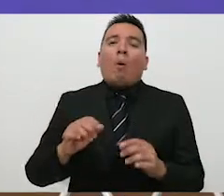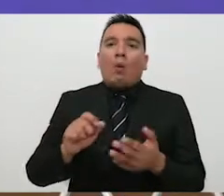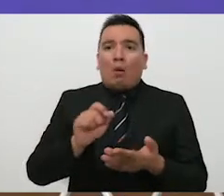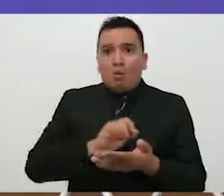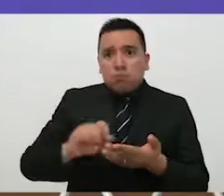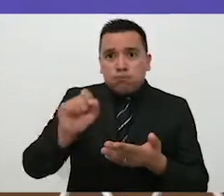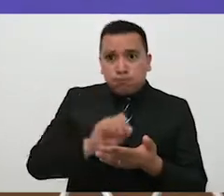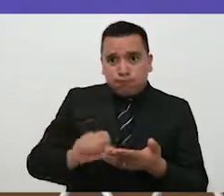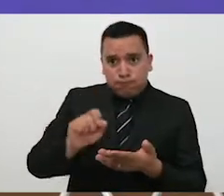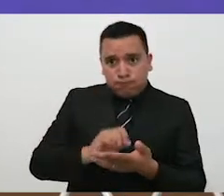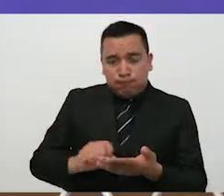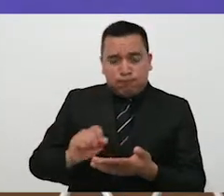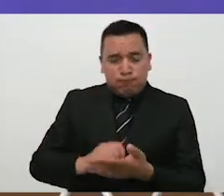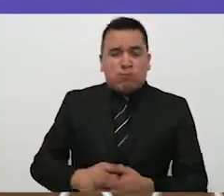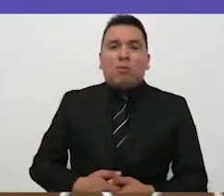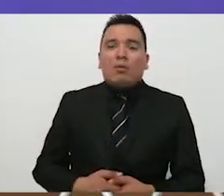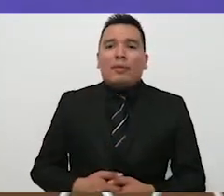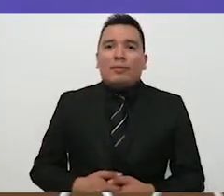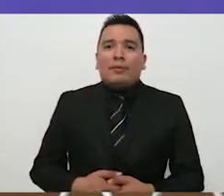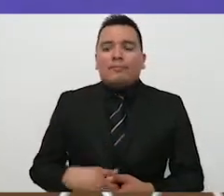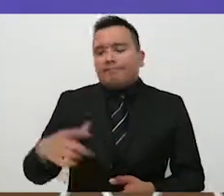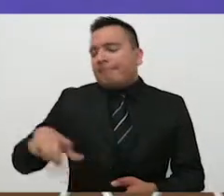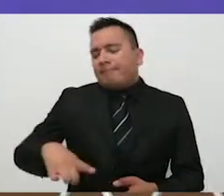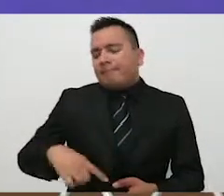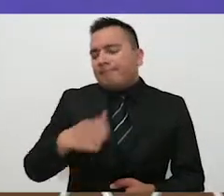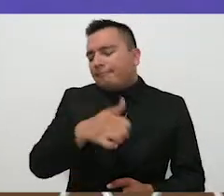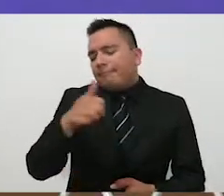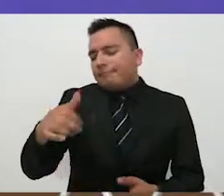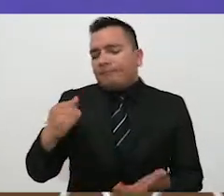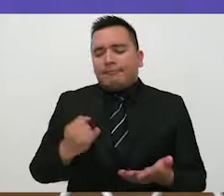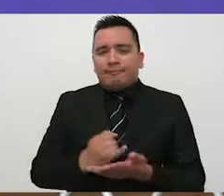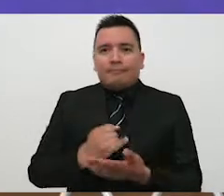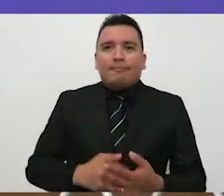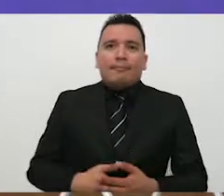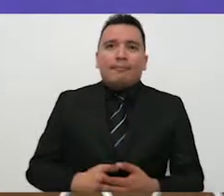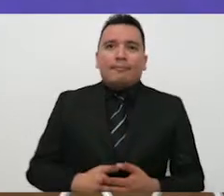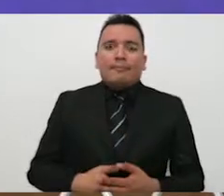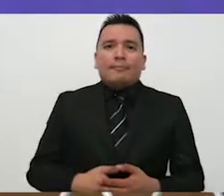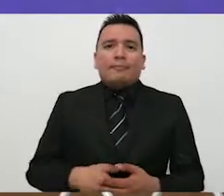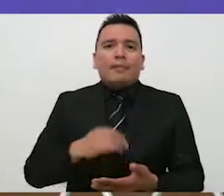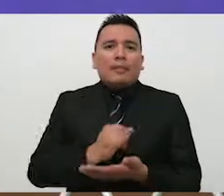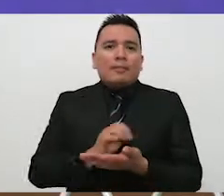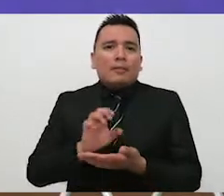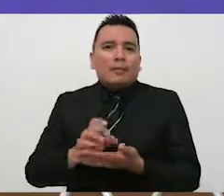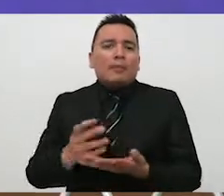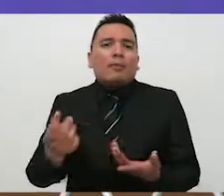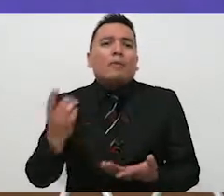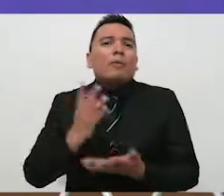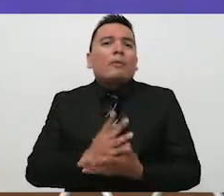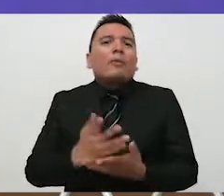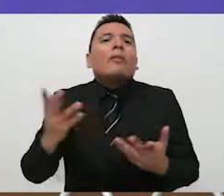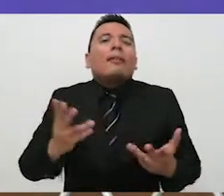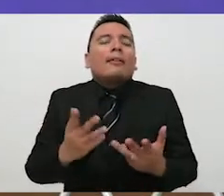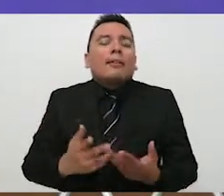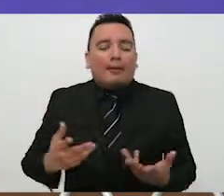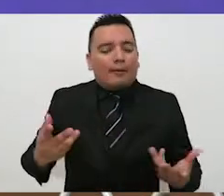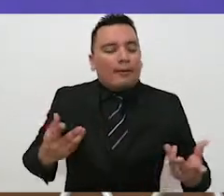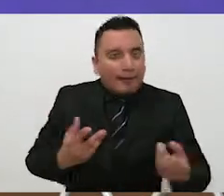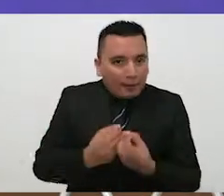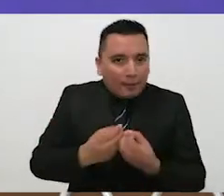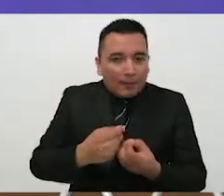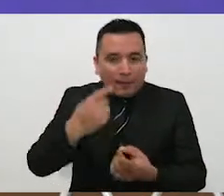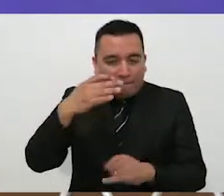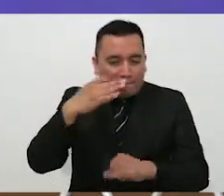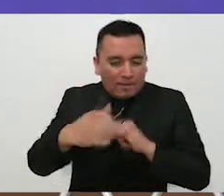Cada gobierno tiene su propia dinámica. Y el Instituto Electoral de Coahuila llega a acompañar en la etapa final, cuando ya